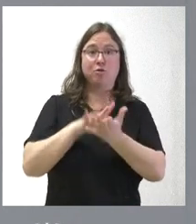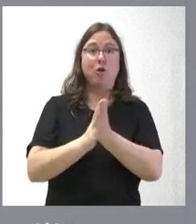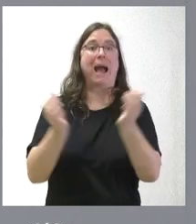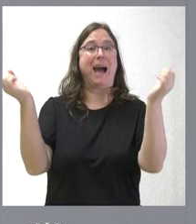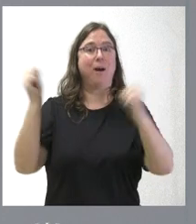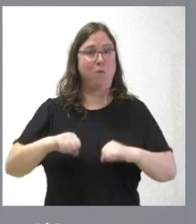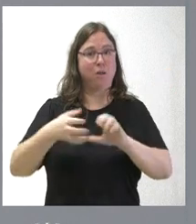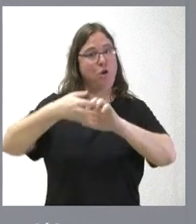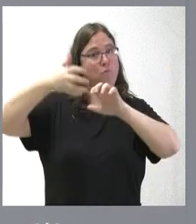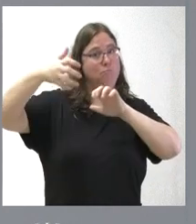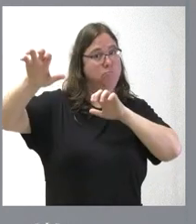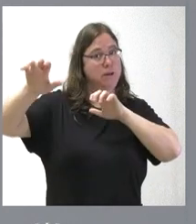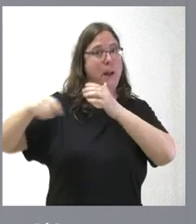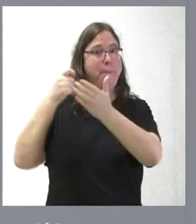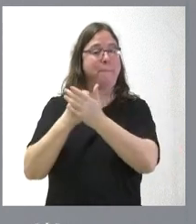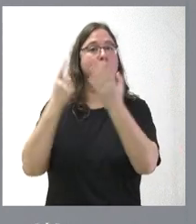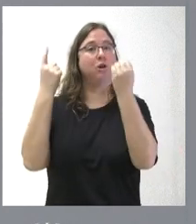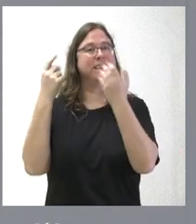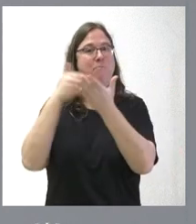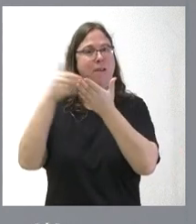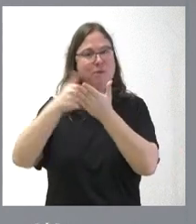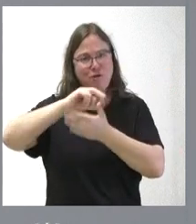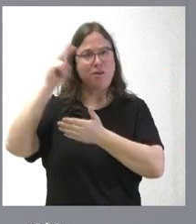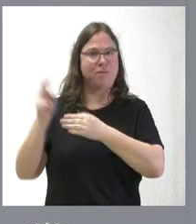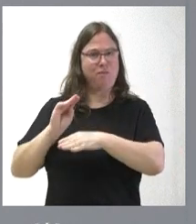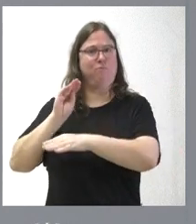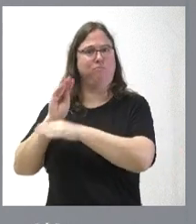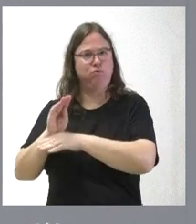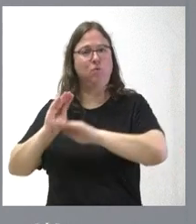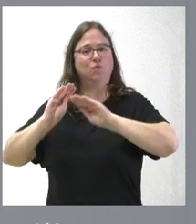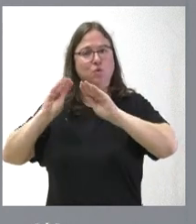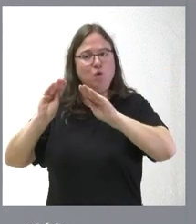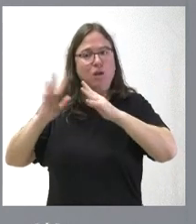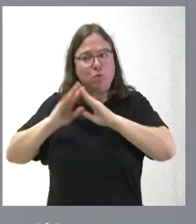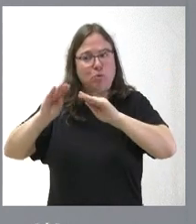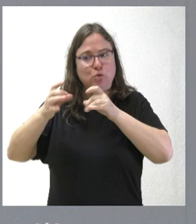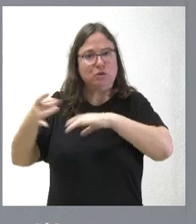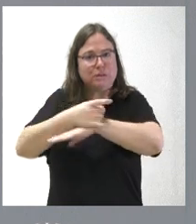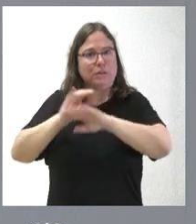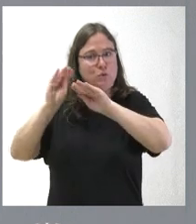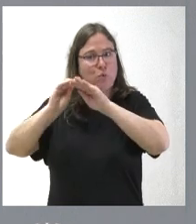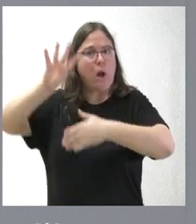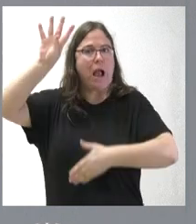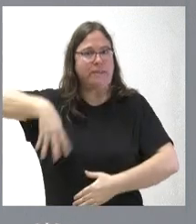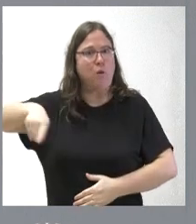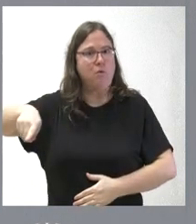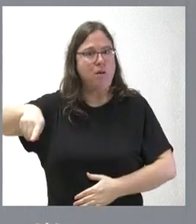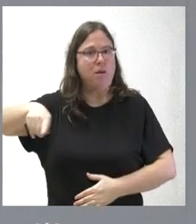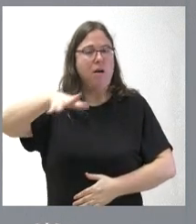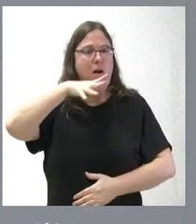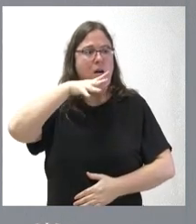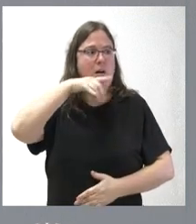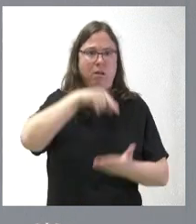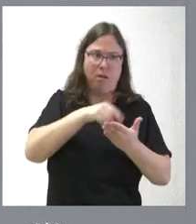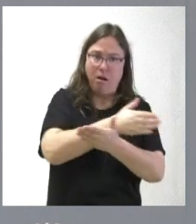separatistas para pagar 6.000 millones de euros en inversiones en infraestructuras ferroviarias en Cataluña esté exigiendo al